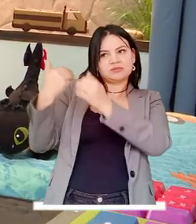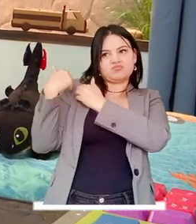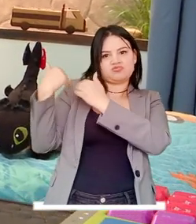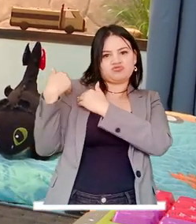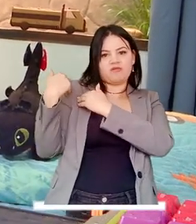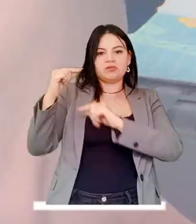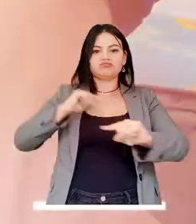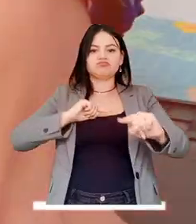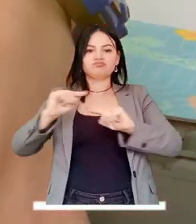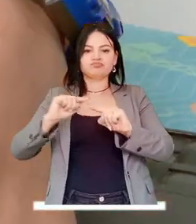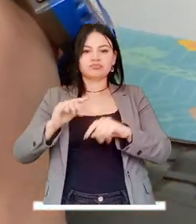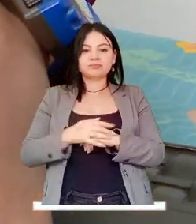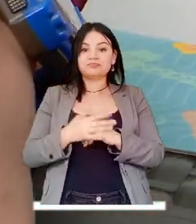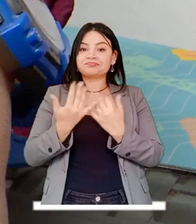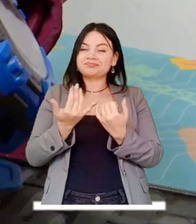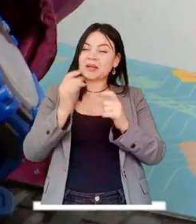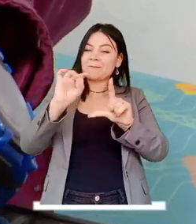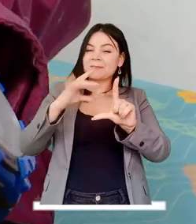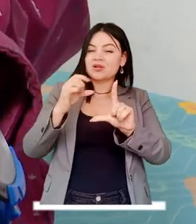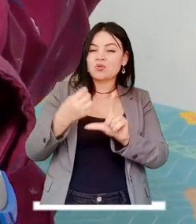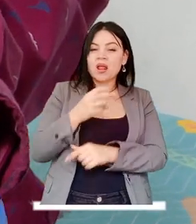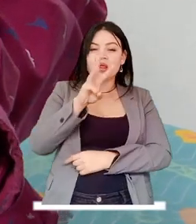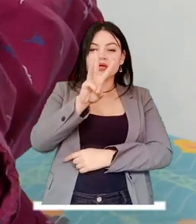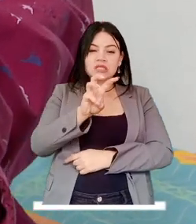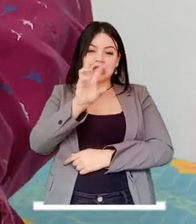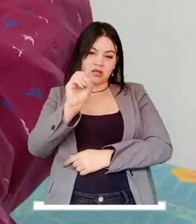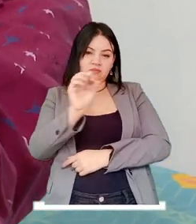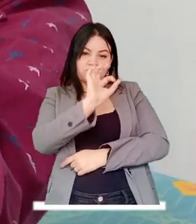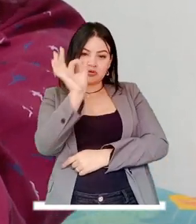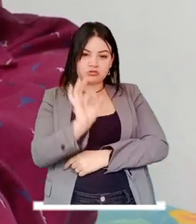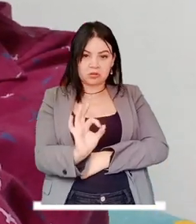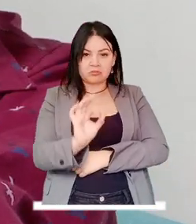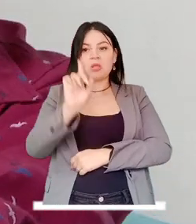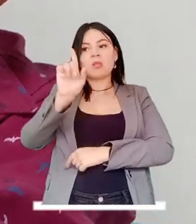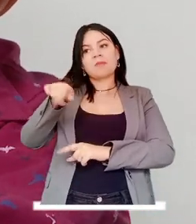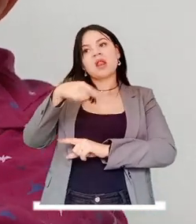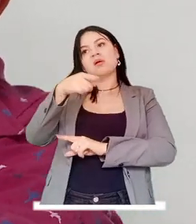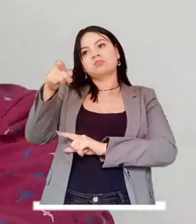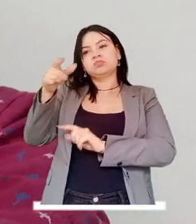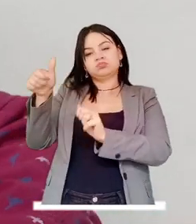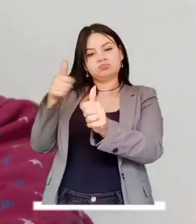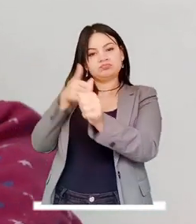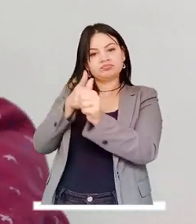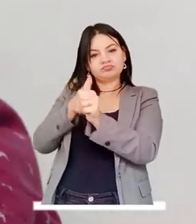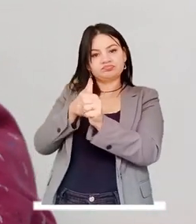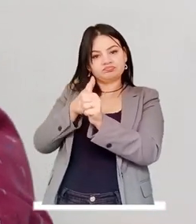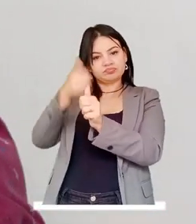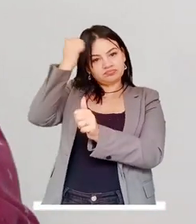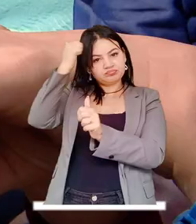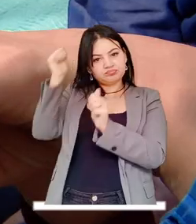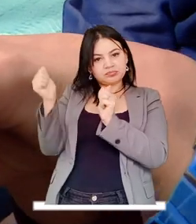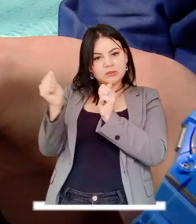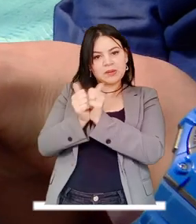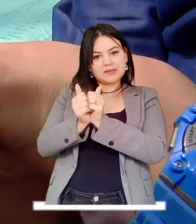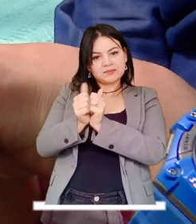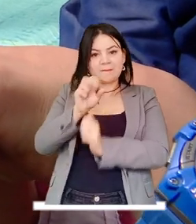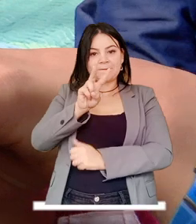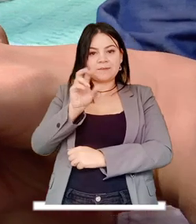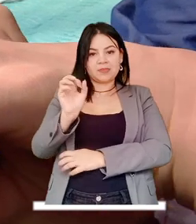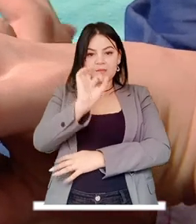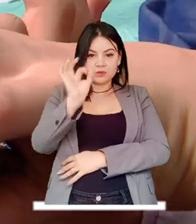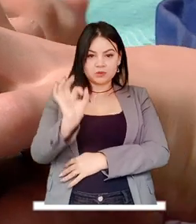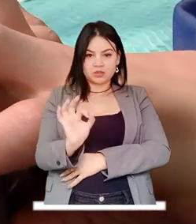este programa. Funcionamos de manera virtual un 80% y también tenemos un componente asistido que sería